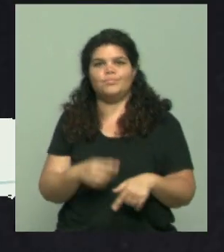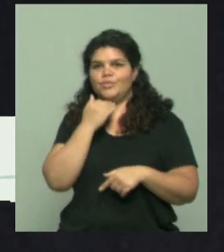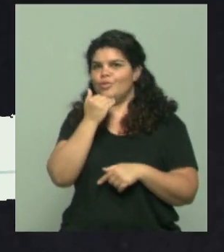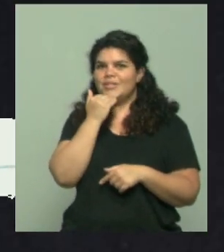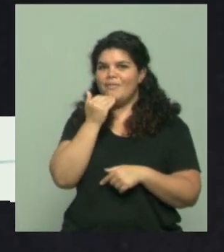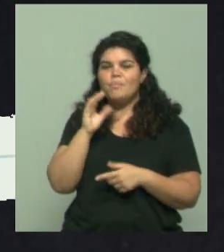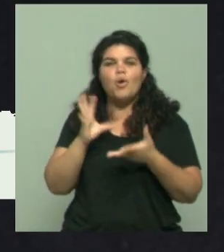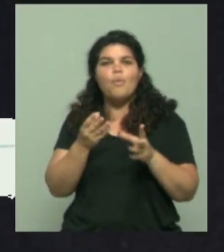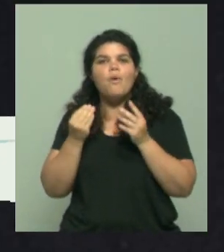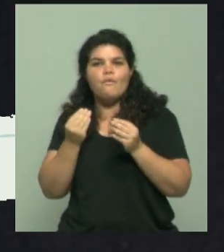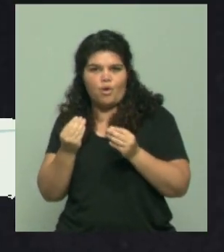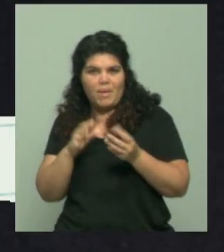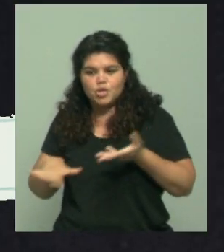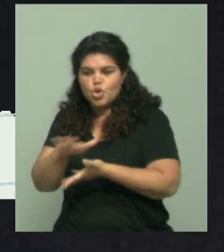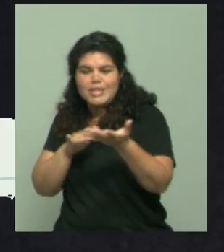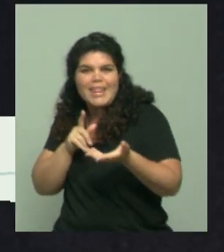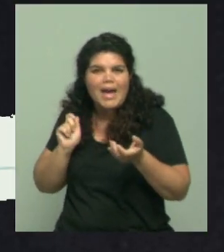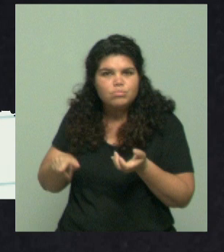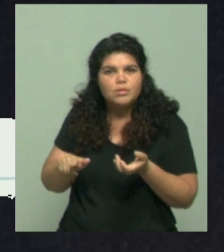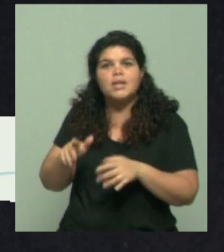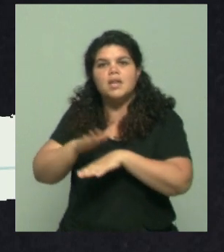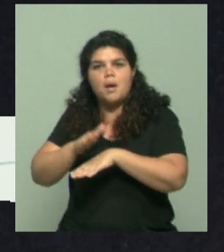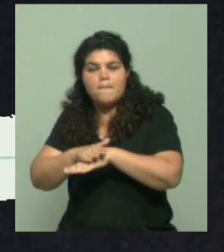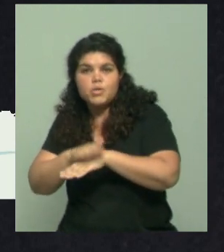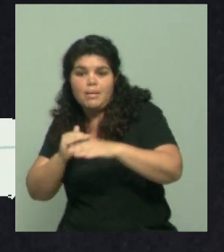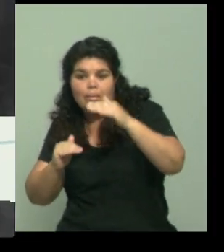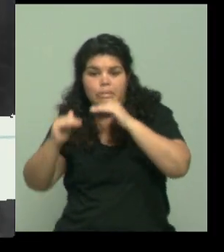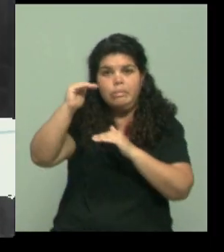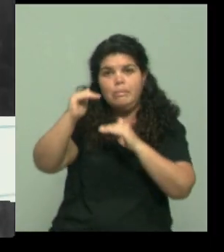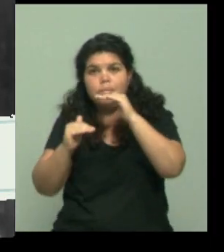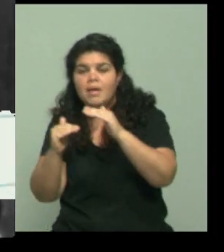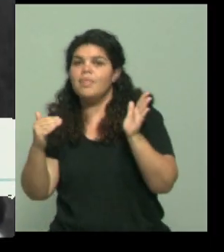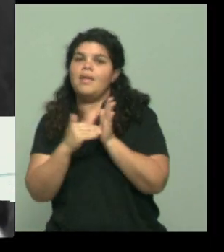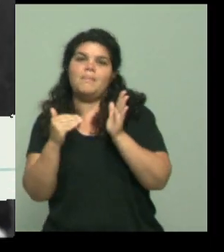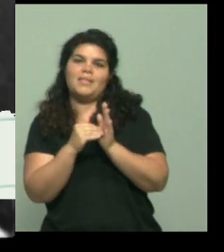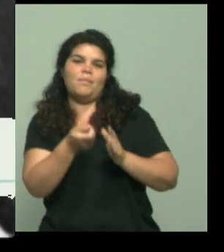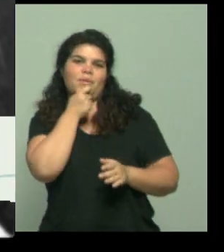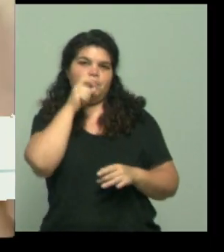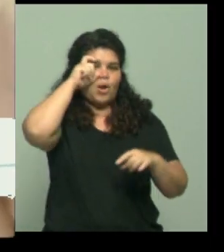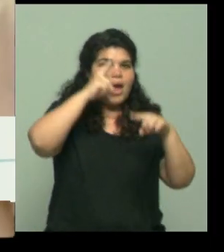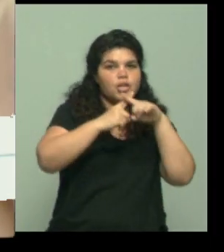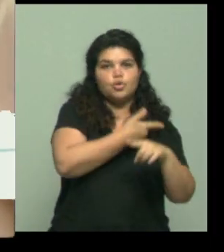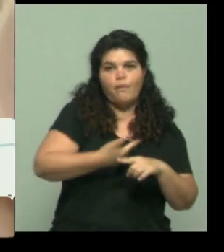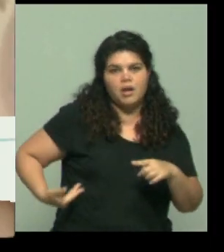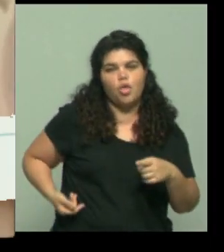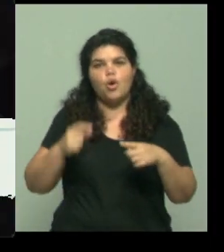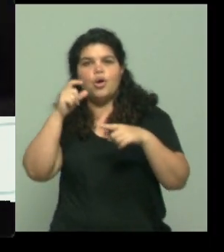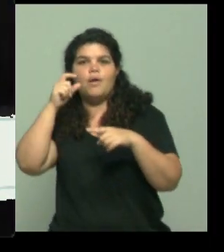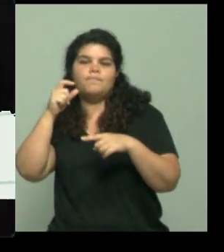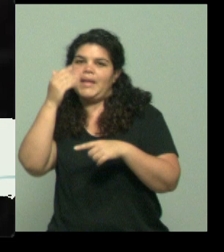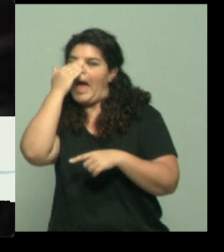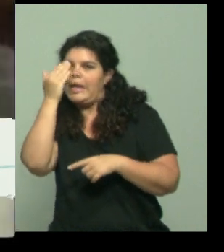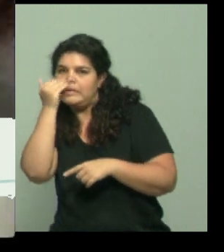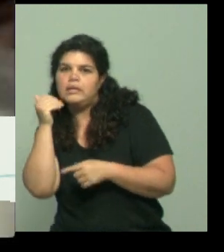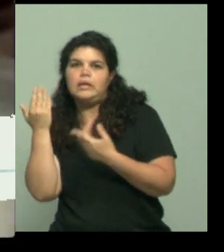por parte de artistas, de exgobernadores, por ahí referentes de otros partidos